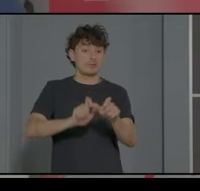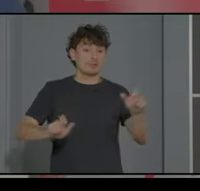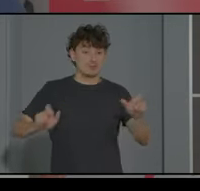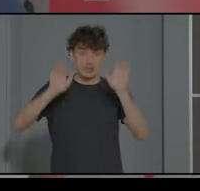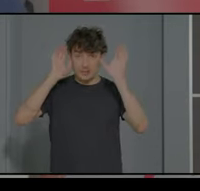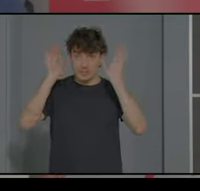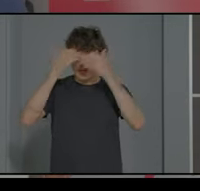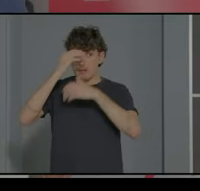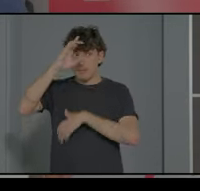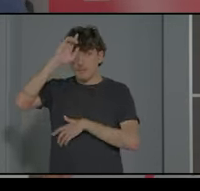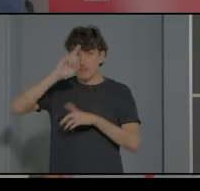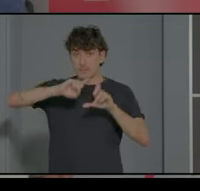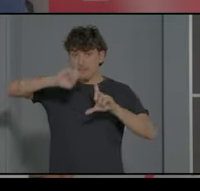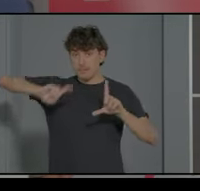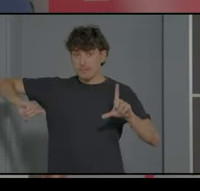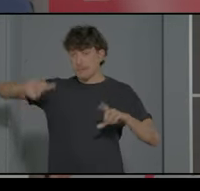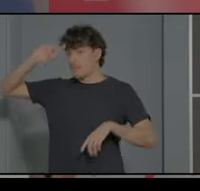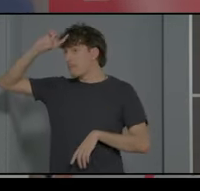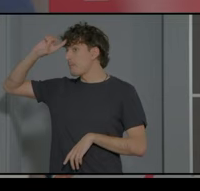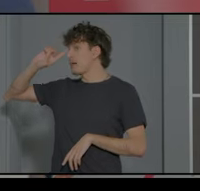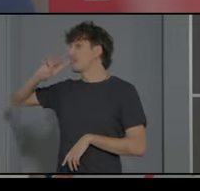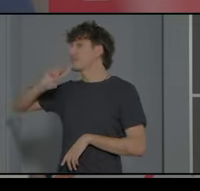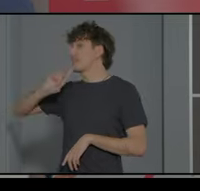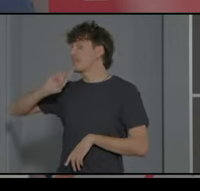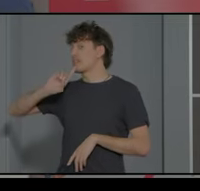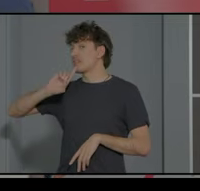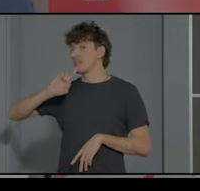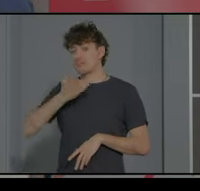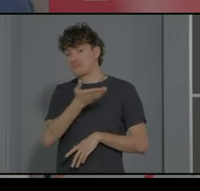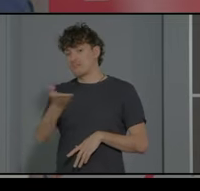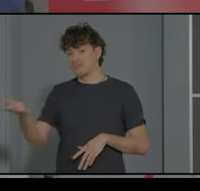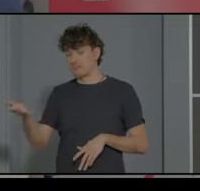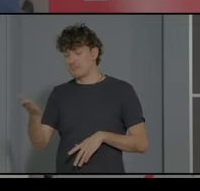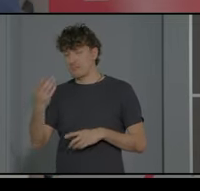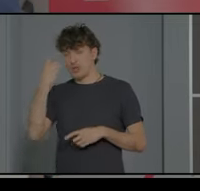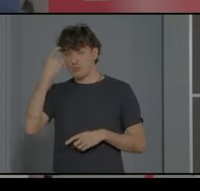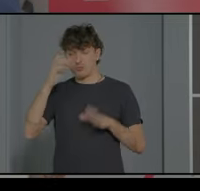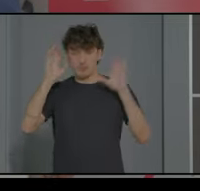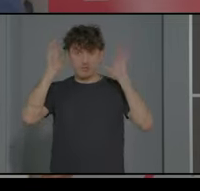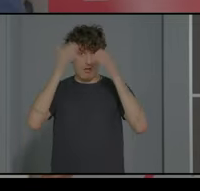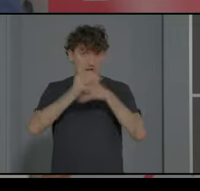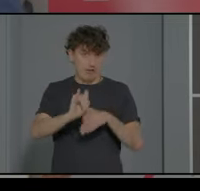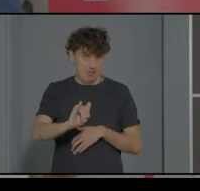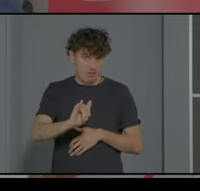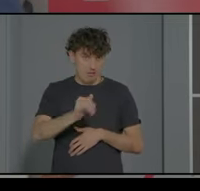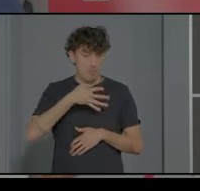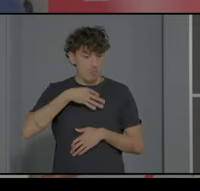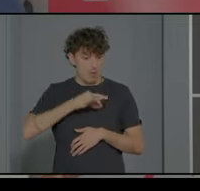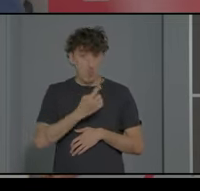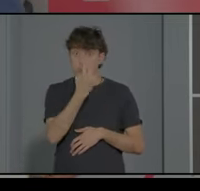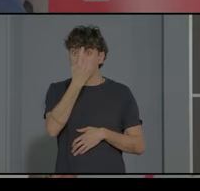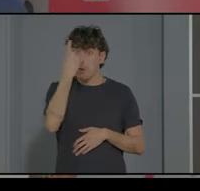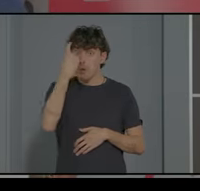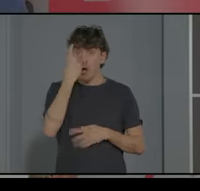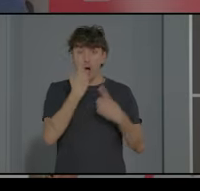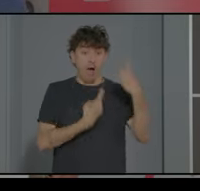el perfil de desarrollo disarmónico de cualquier alumno con TEA. ¿Cómo puede ser que un alumno tenga un desarrollo increíble en